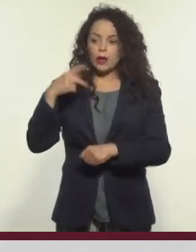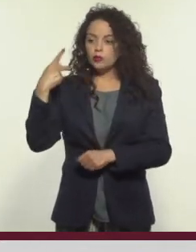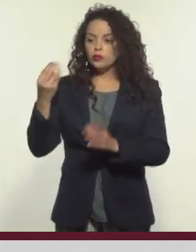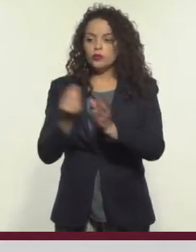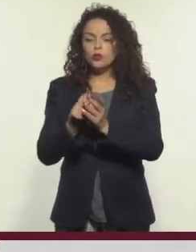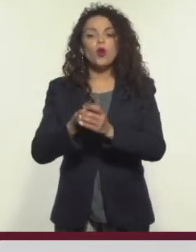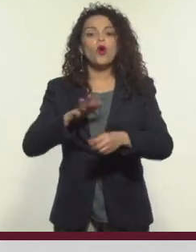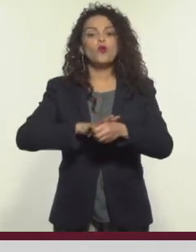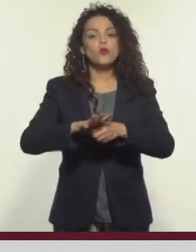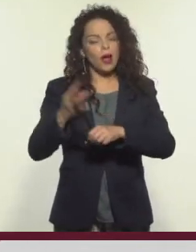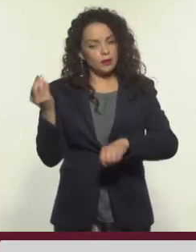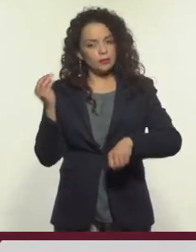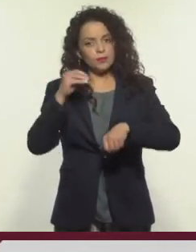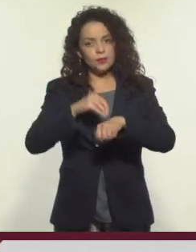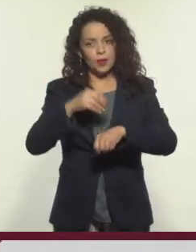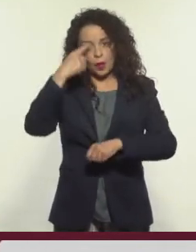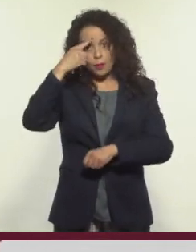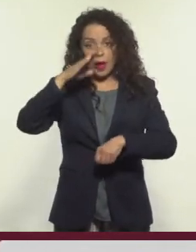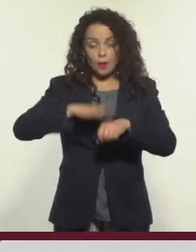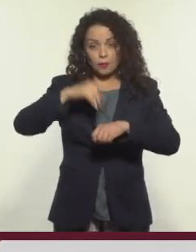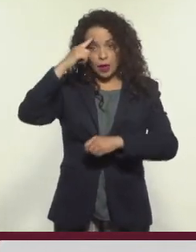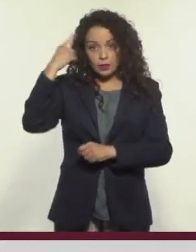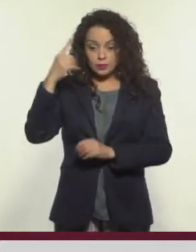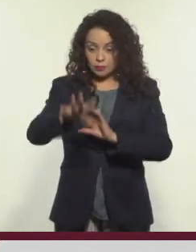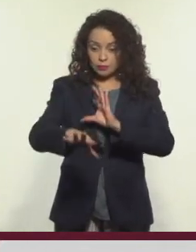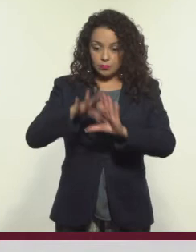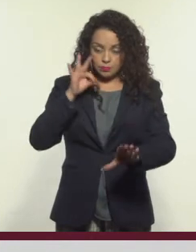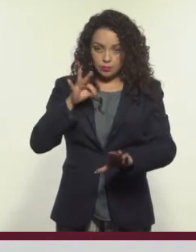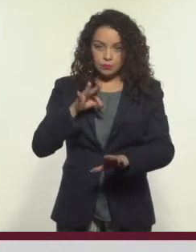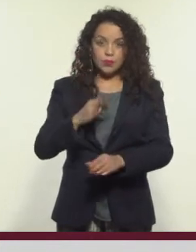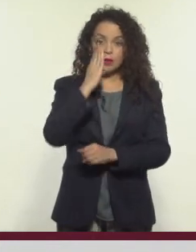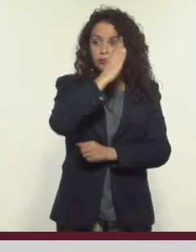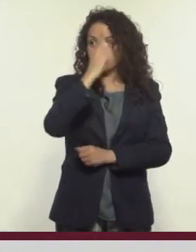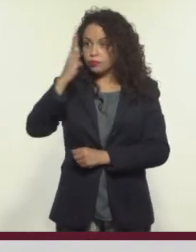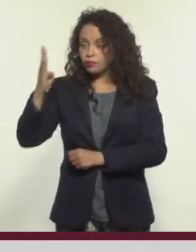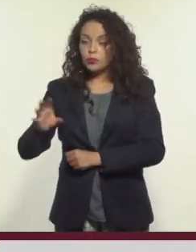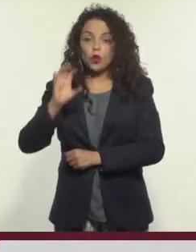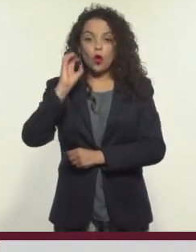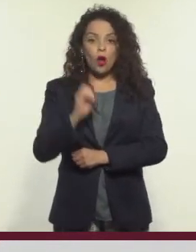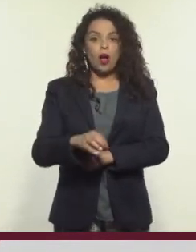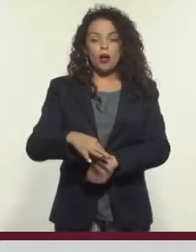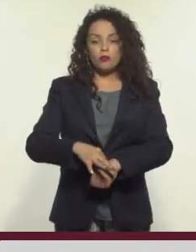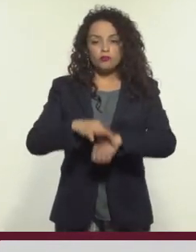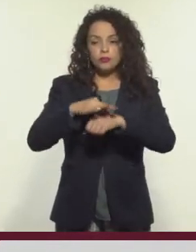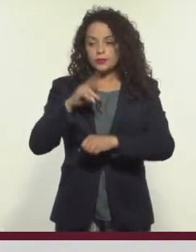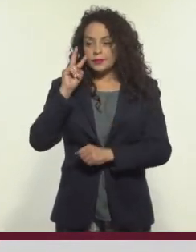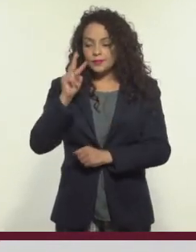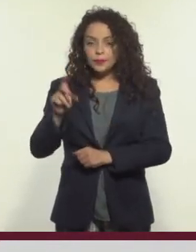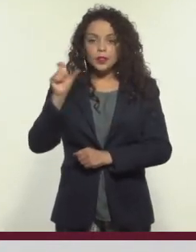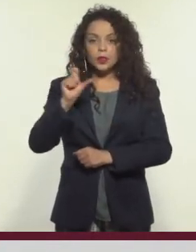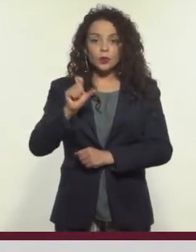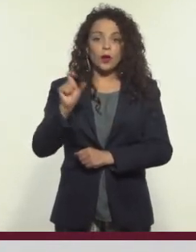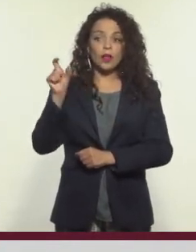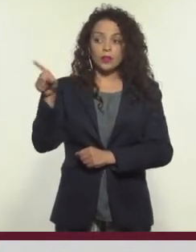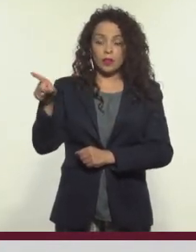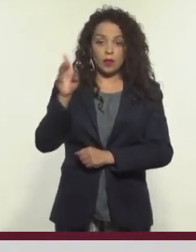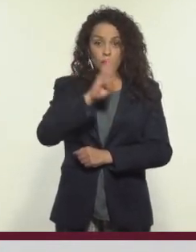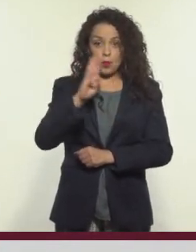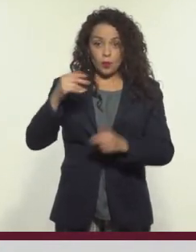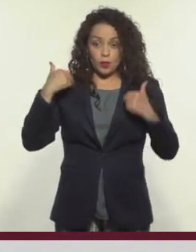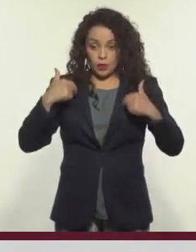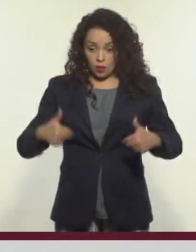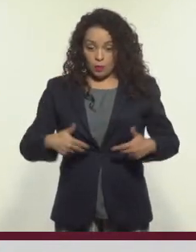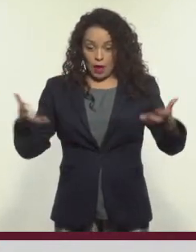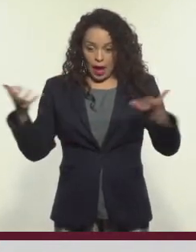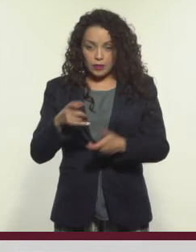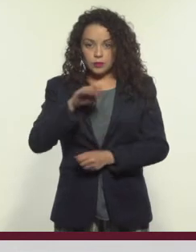pertenecen. Todo para que sea más fácil ubicarlos, tanto dentro de una colección como en el espacio físico, que ocuparán cuando la biblioteca